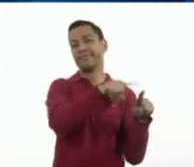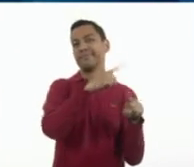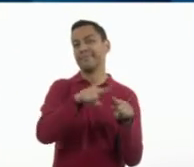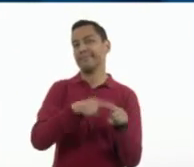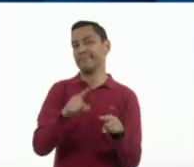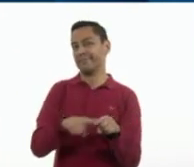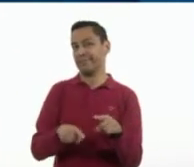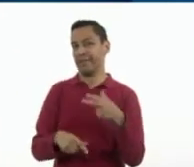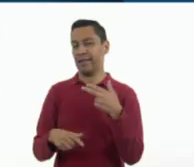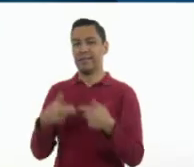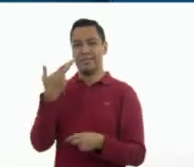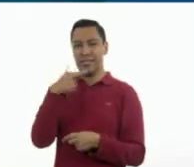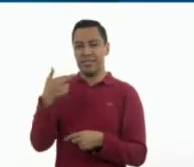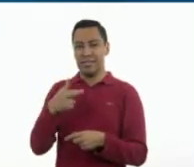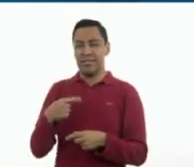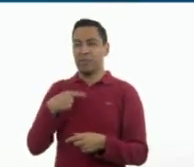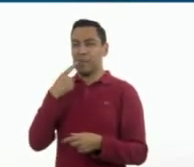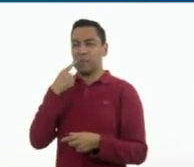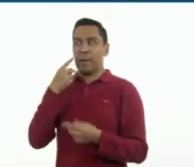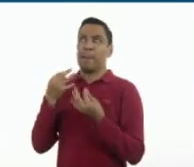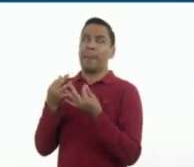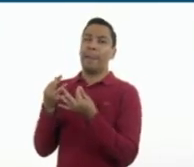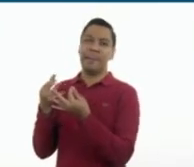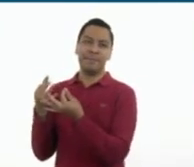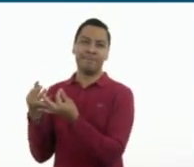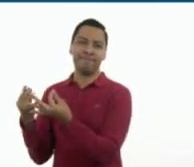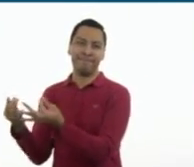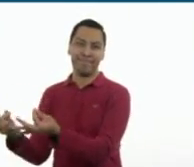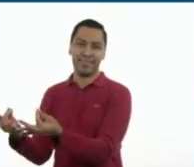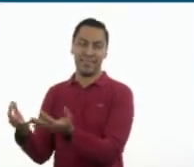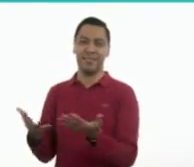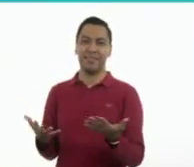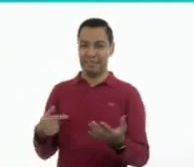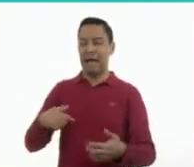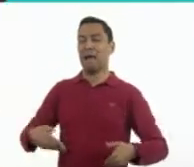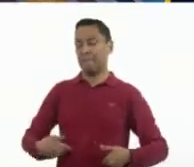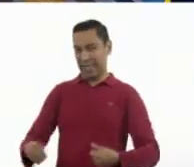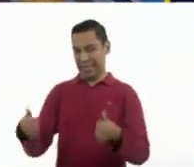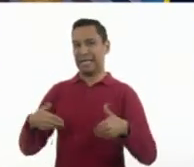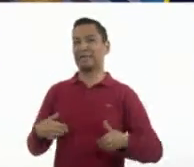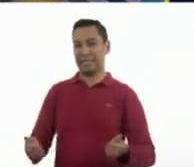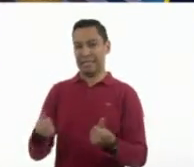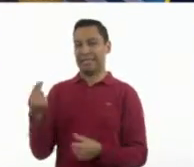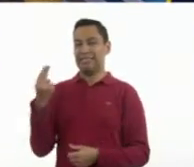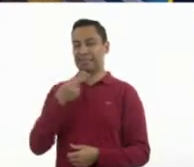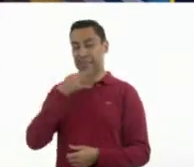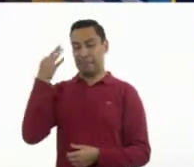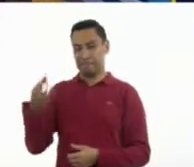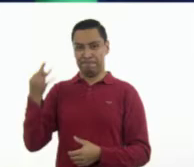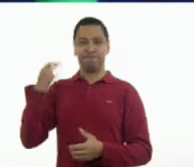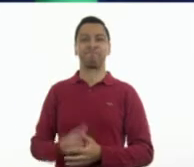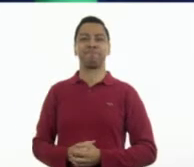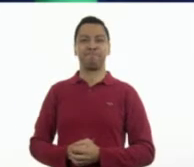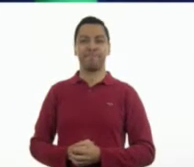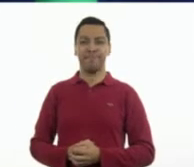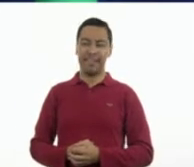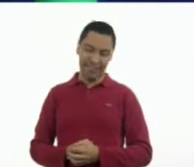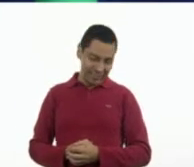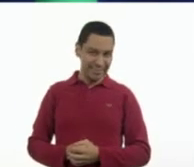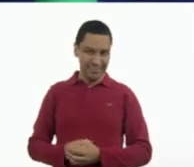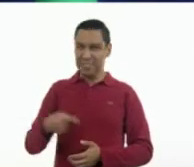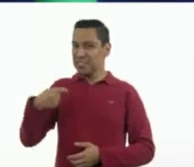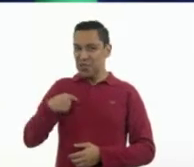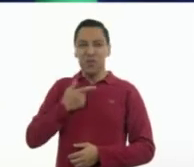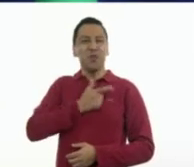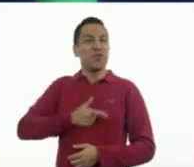este anuncio y de verdad se me hace agua la boca. Bueno. A mí también, se me antojó. Me dio hambre. Por eso, exactamente por eso, a mí me encanta